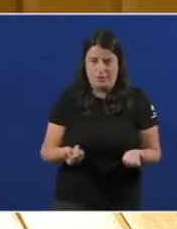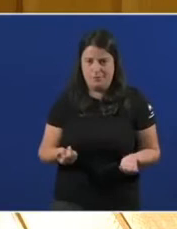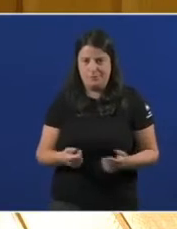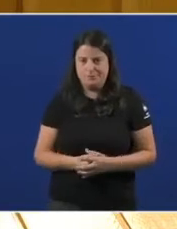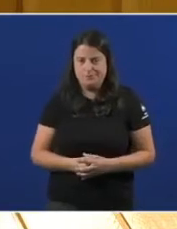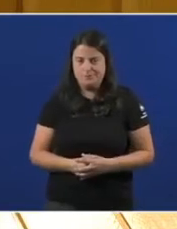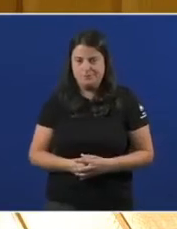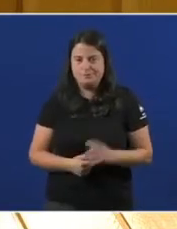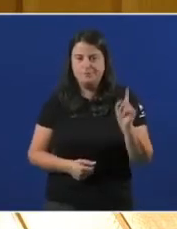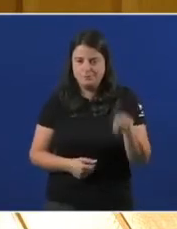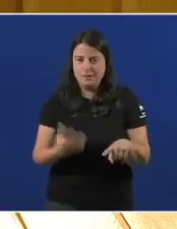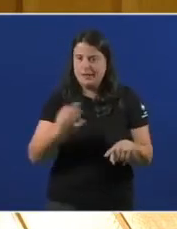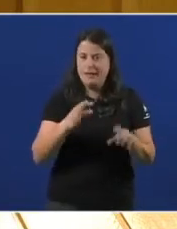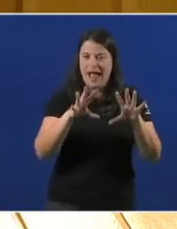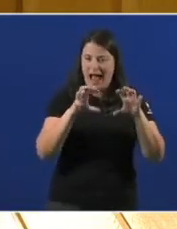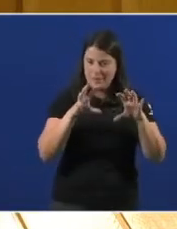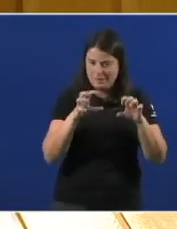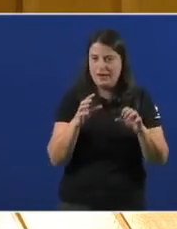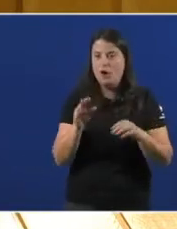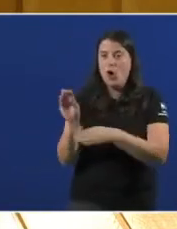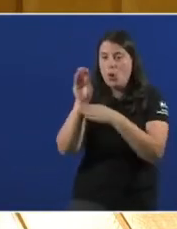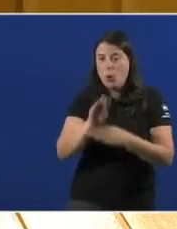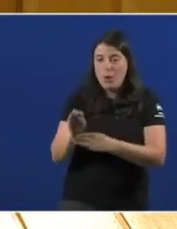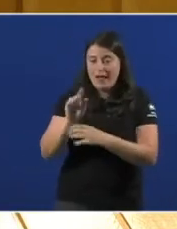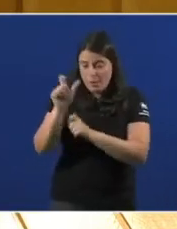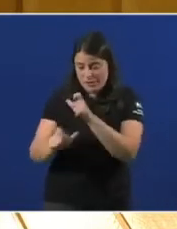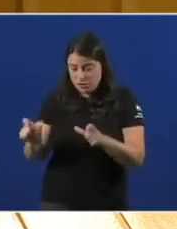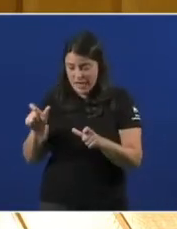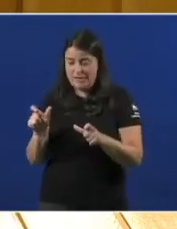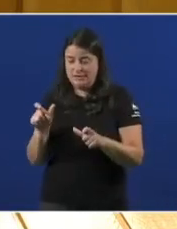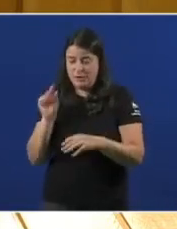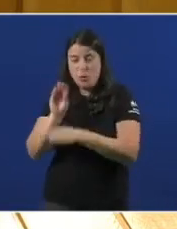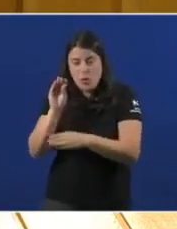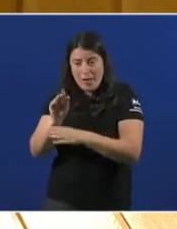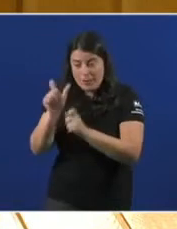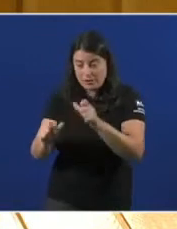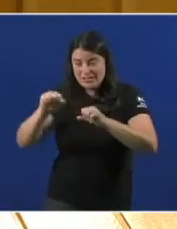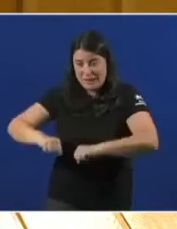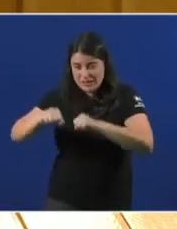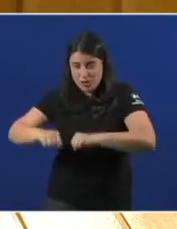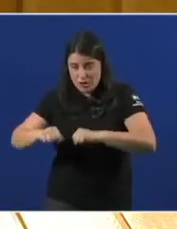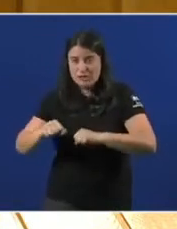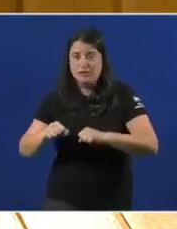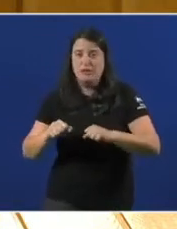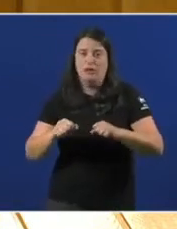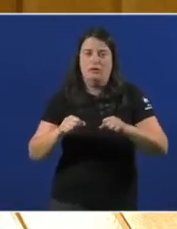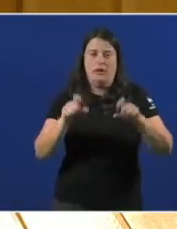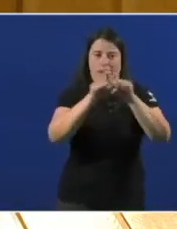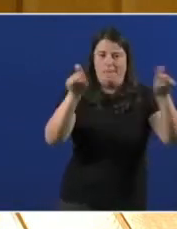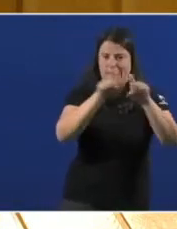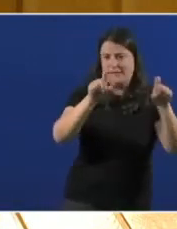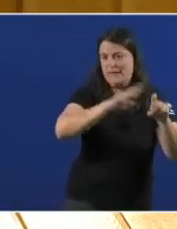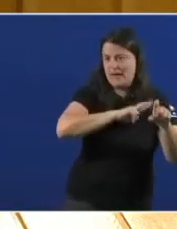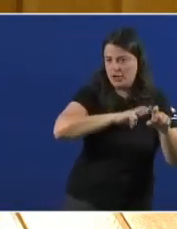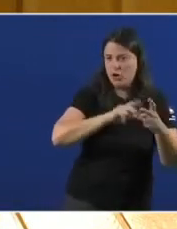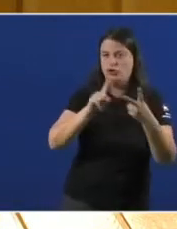Aprenda tamén que o cuidado das persoas maiores non pode seguir nin en mans de orde religiosas, nin en mans de